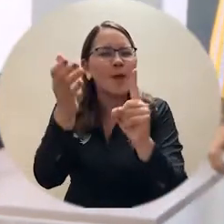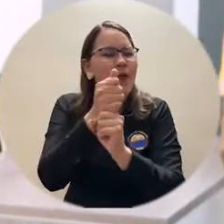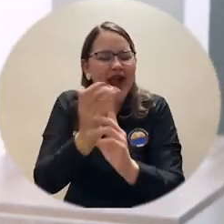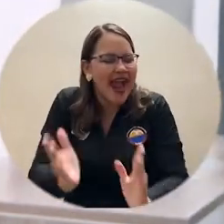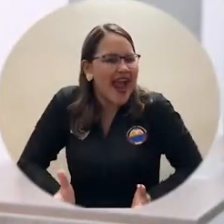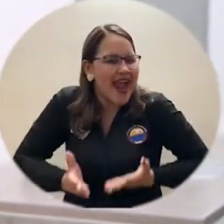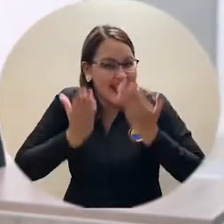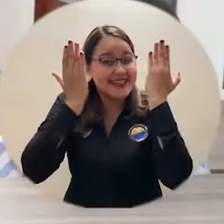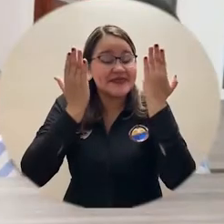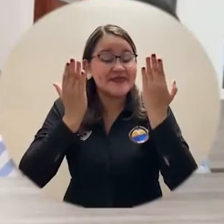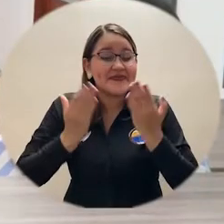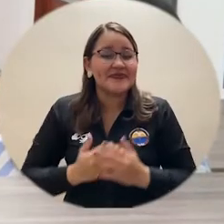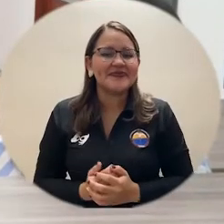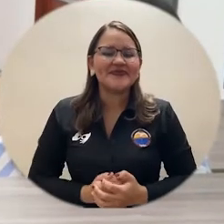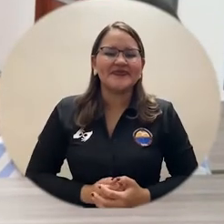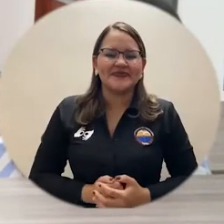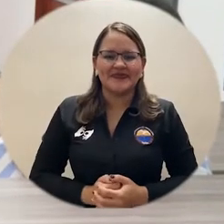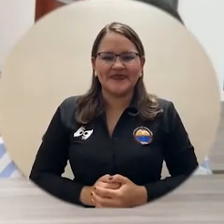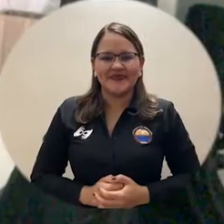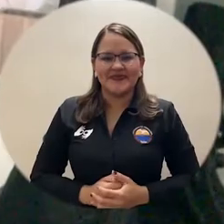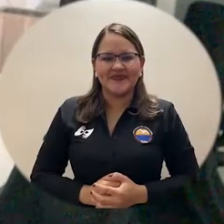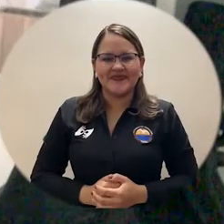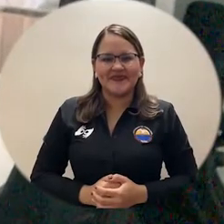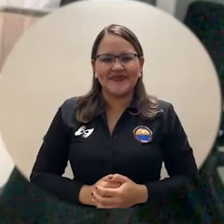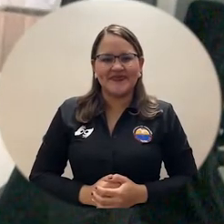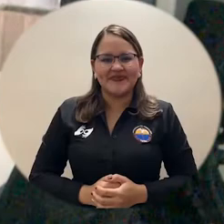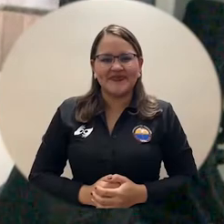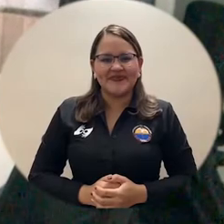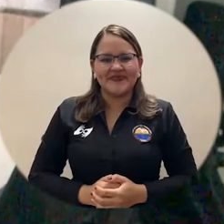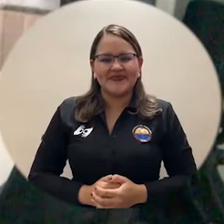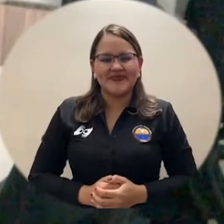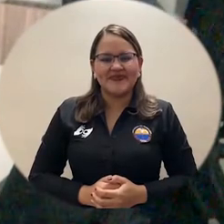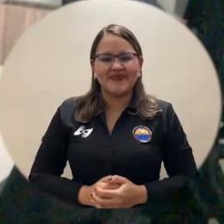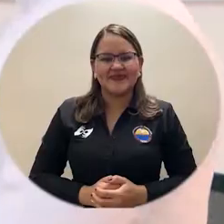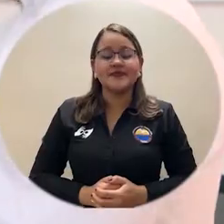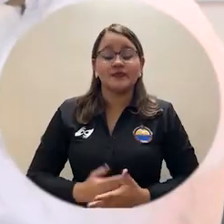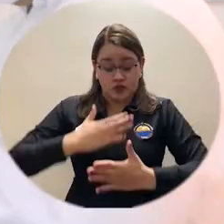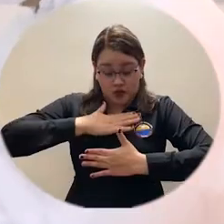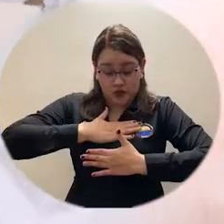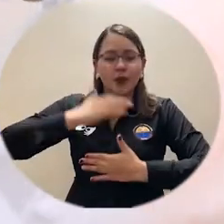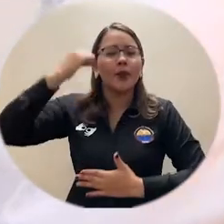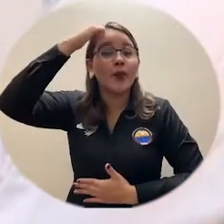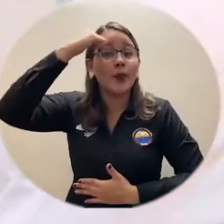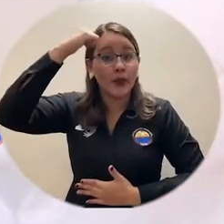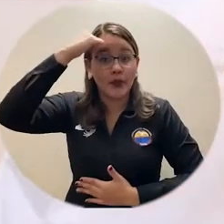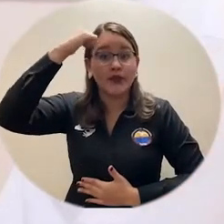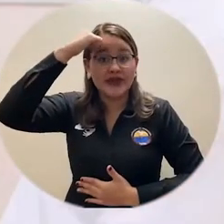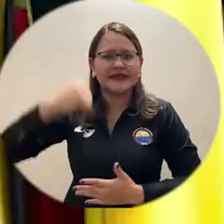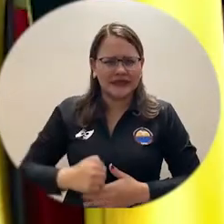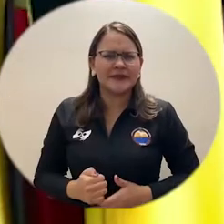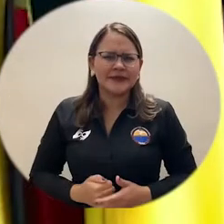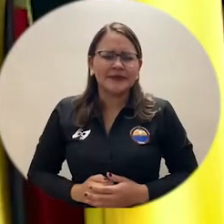objetivos que creemos posibles como estudiantes como docente comencé